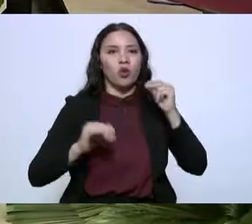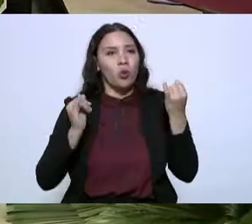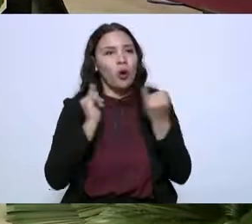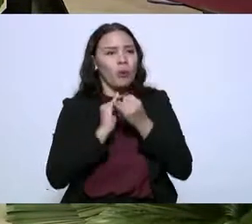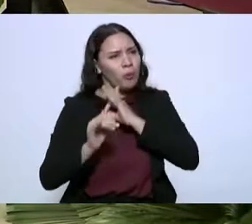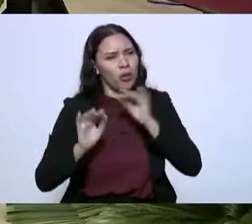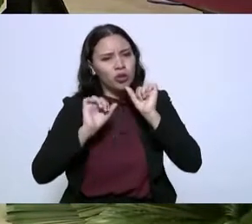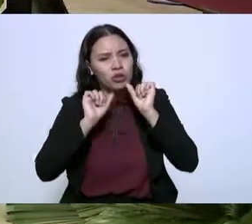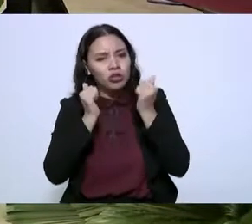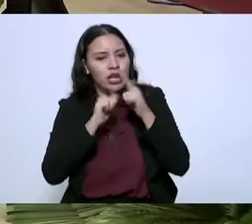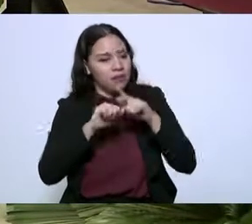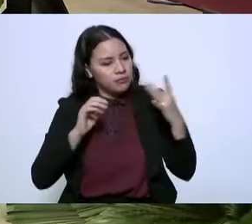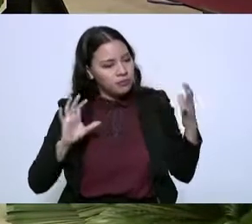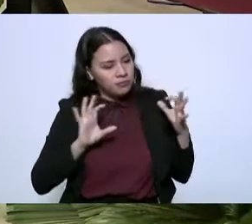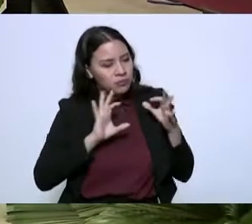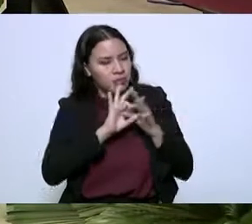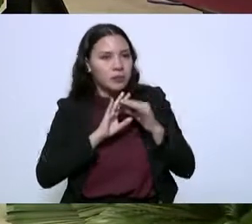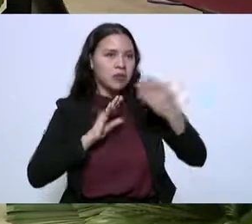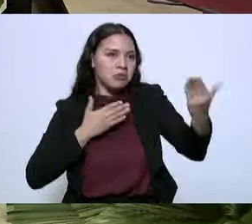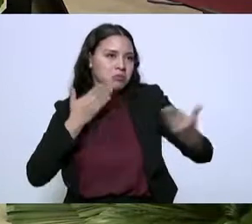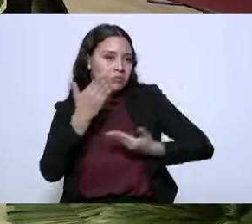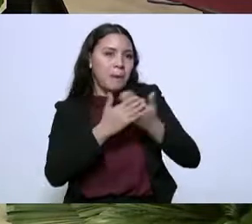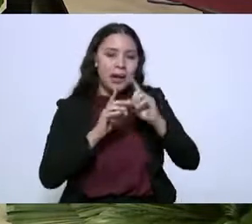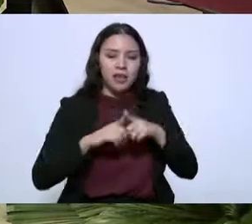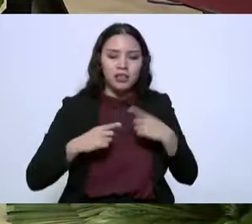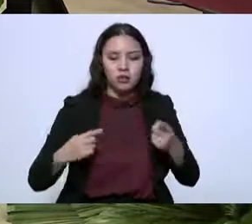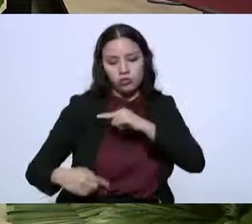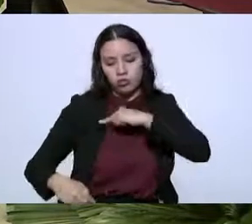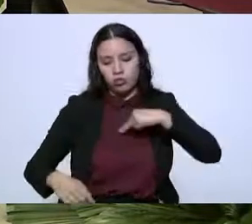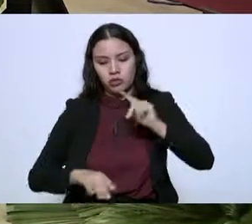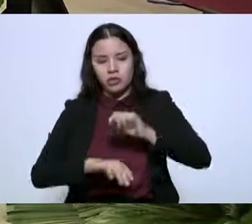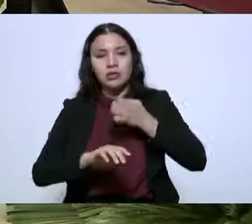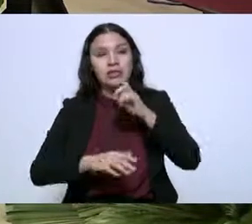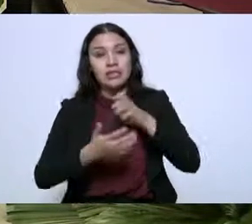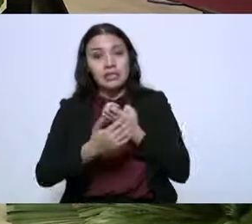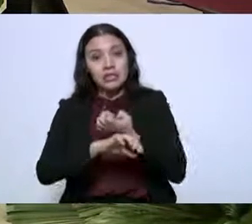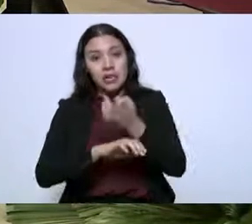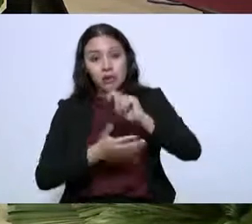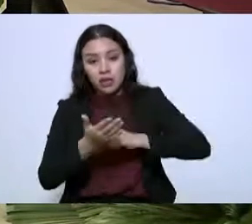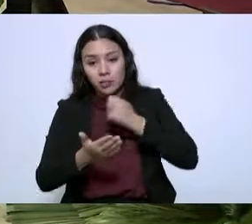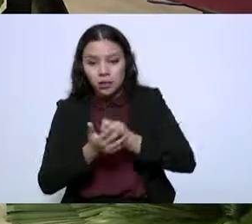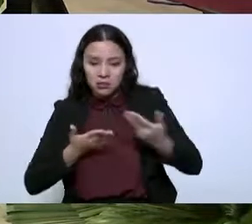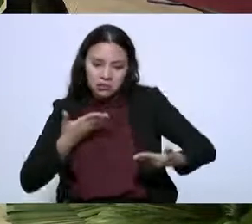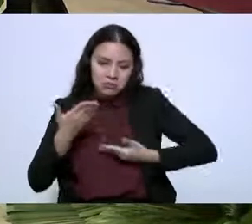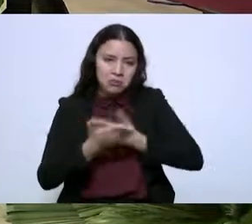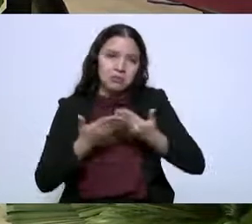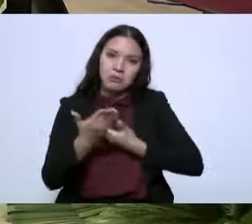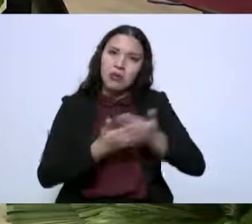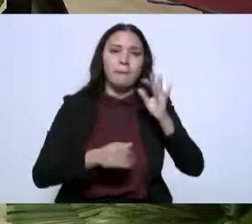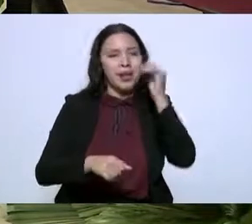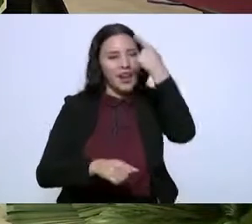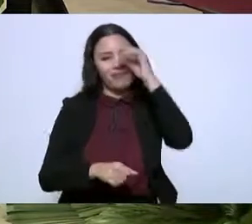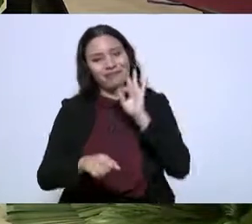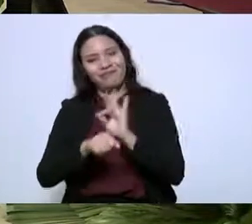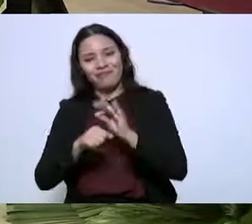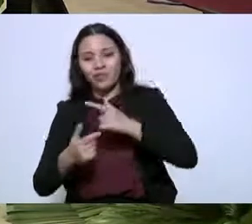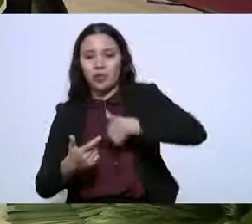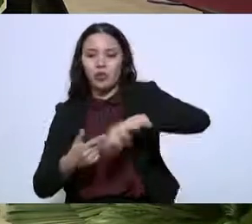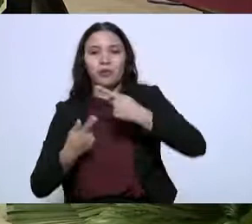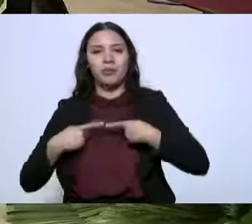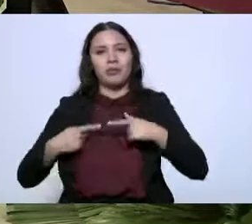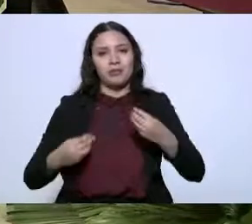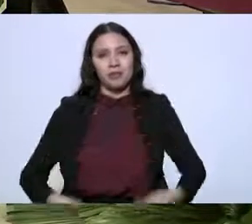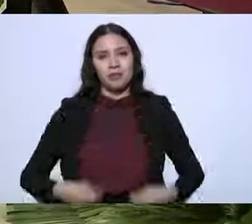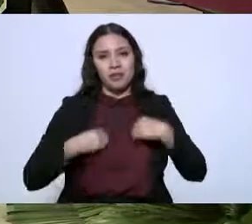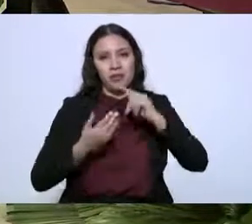social, que sea fomento y desarrollo económico, pero para el bien de las personas, siempre en beneficio de la gente. Muchas